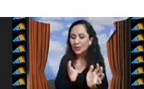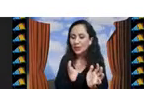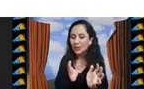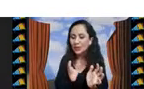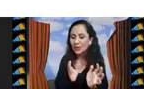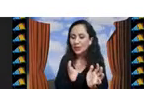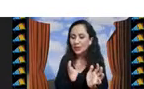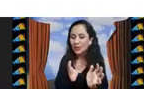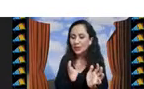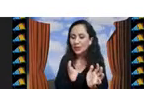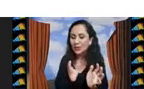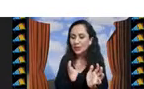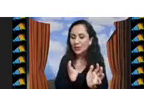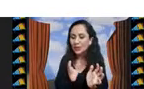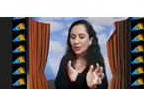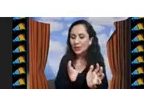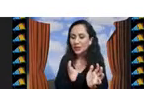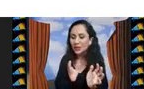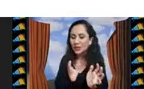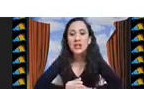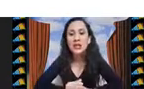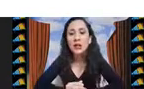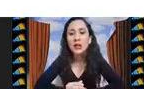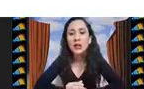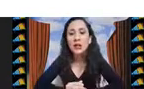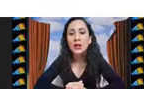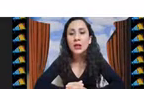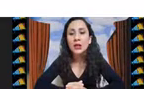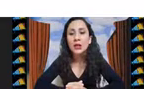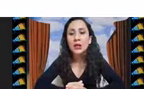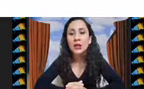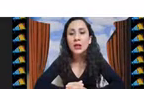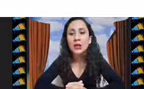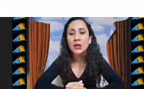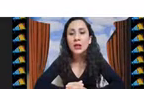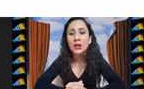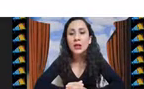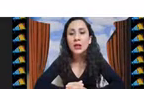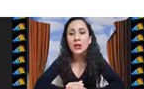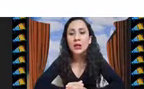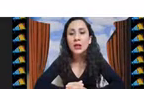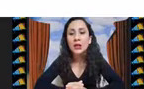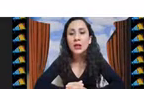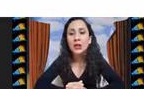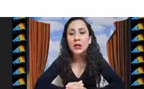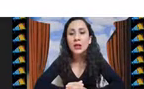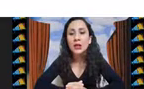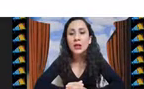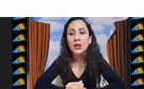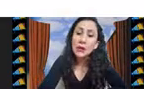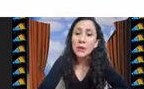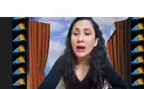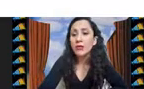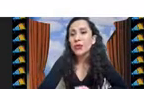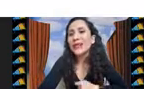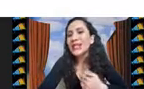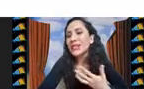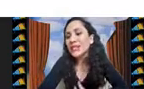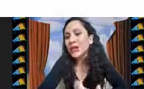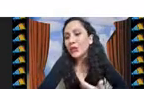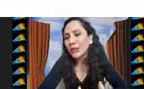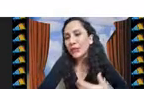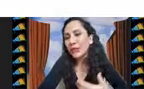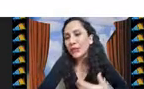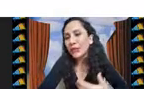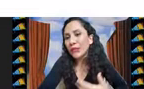pesos de estas características o sea objetos pequeños y medianos y propusimos una nueva un